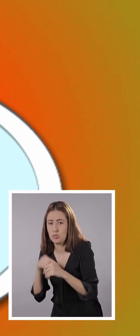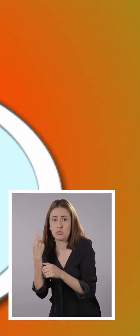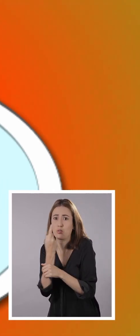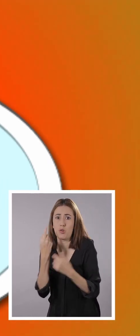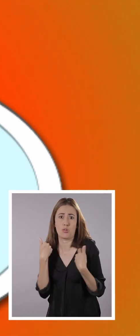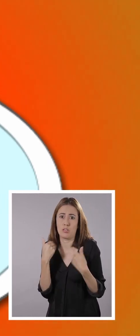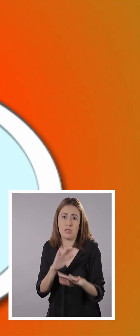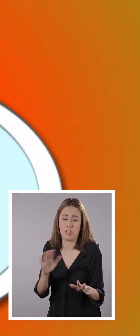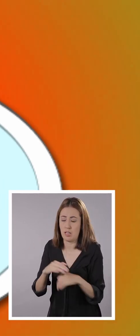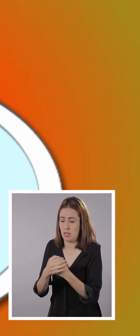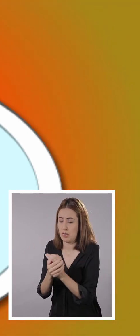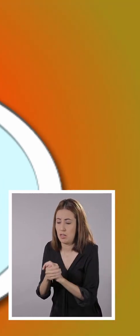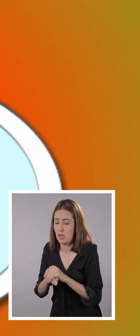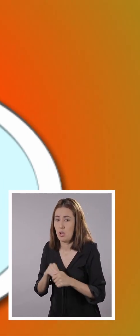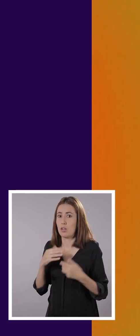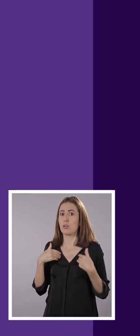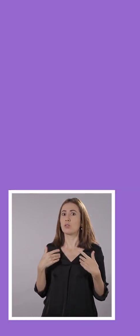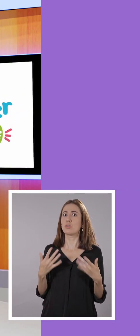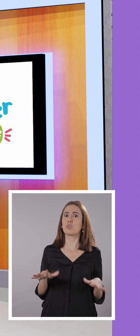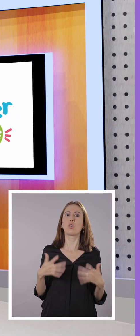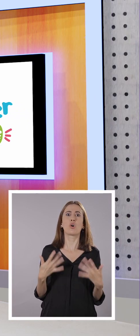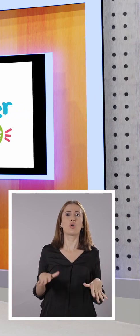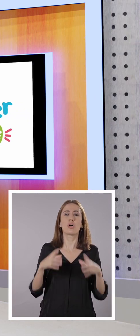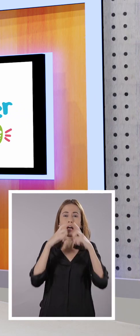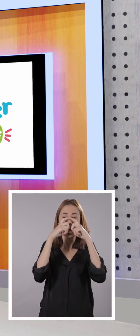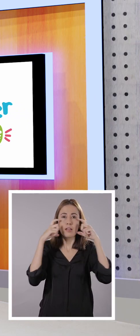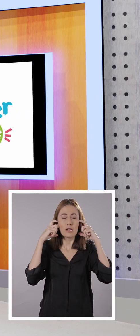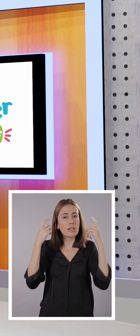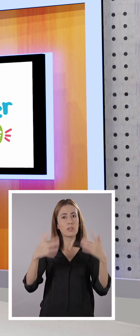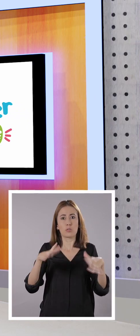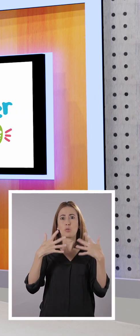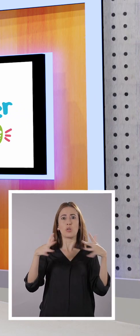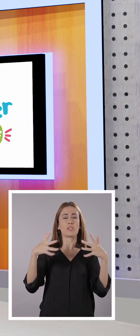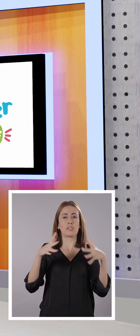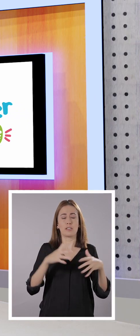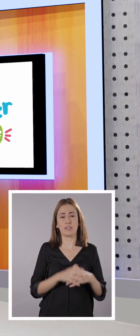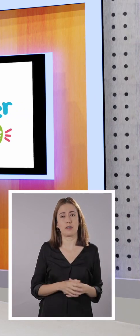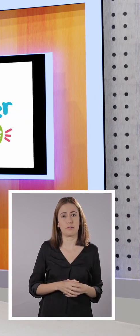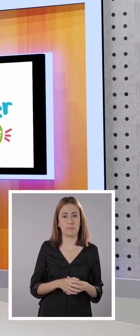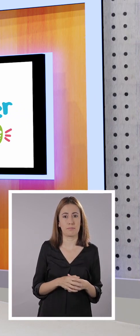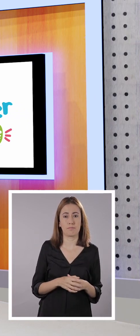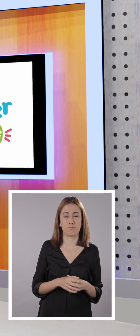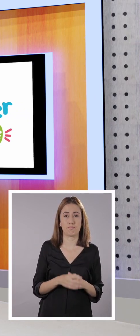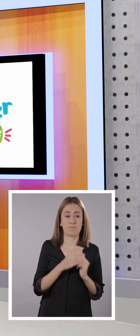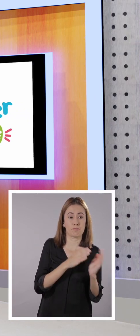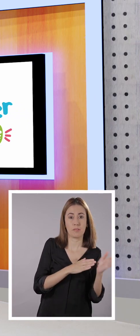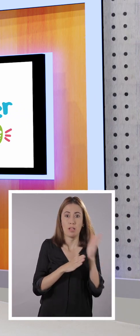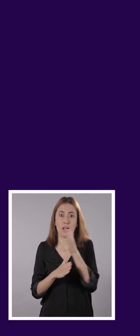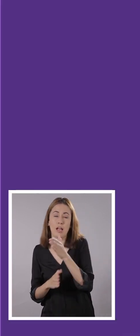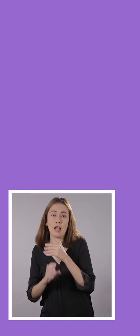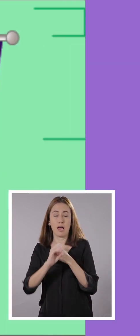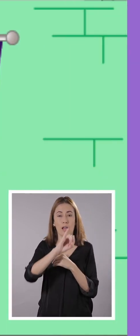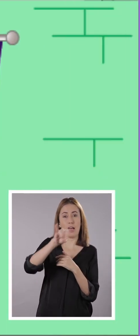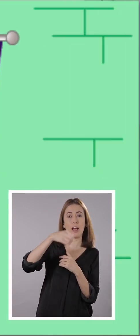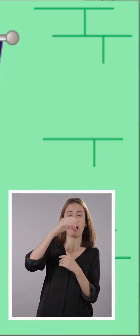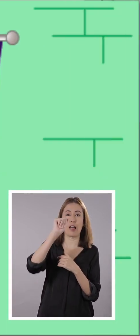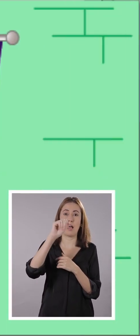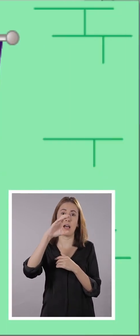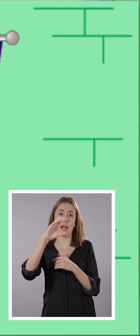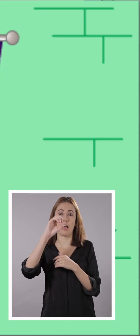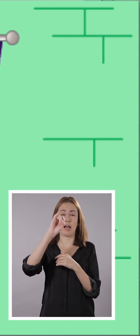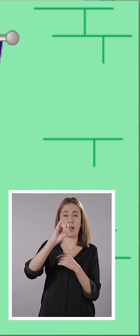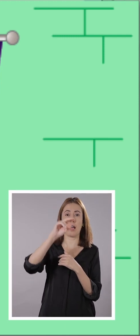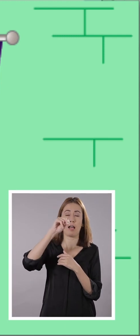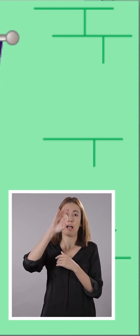es lo único que tenía en su casa. Pero no tenía cómo cubrirse la boca ni la nariz. Jacinta